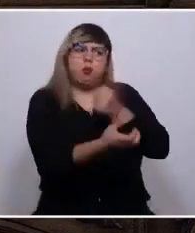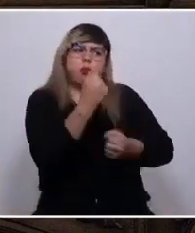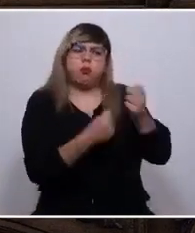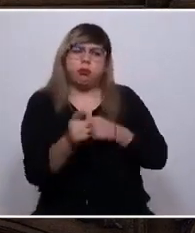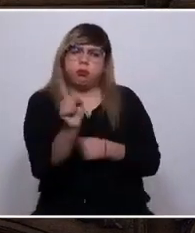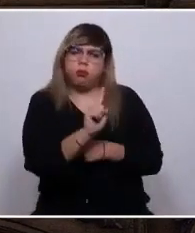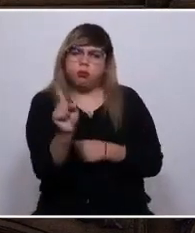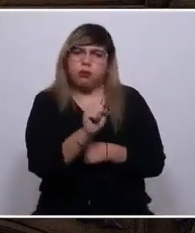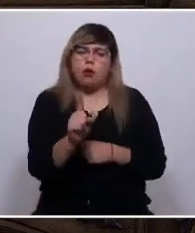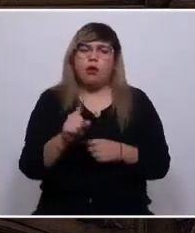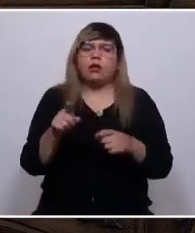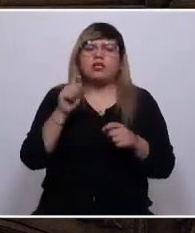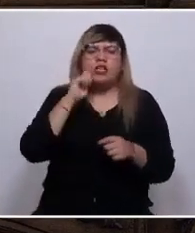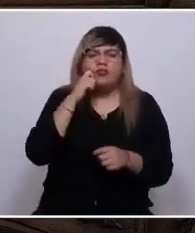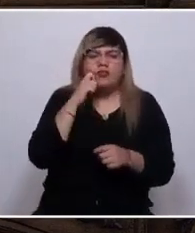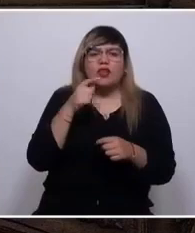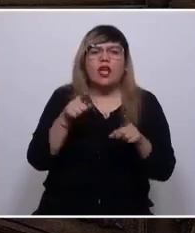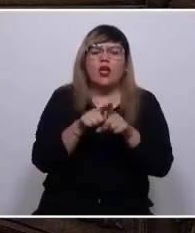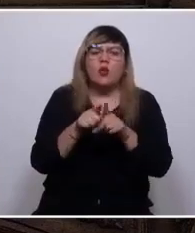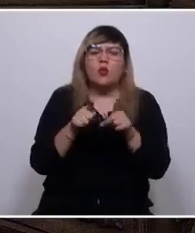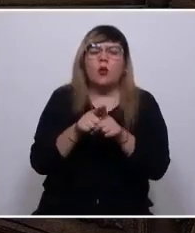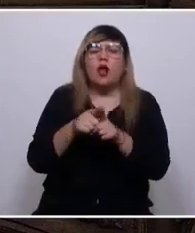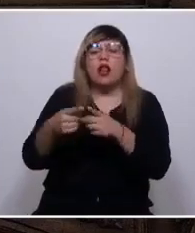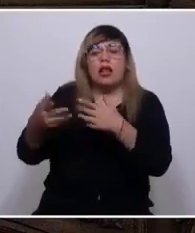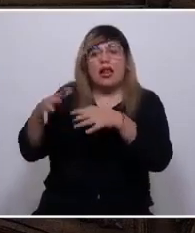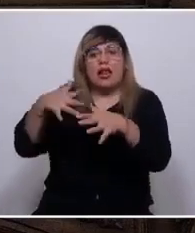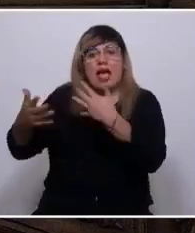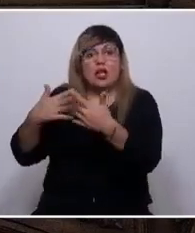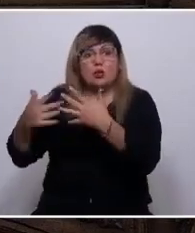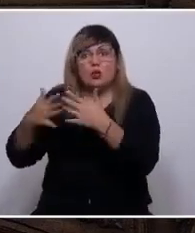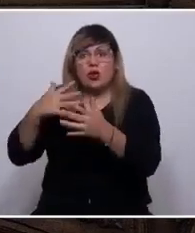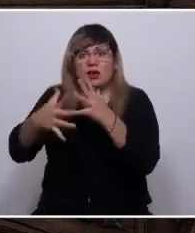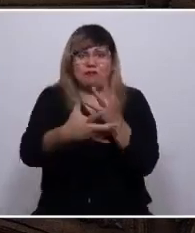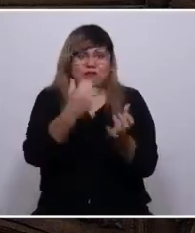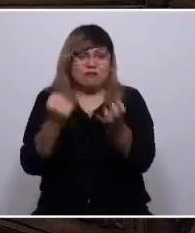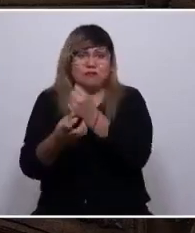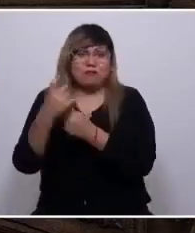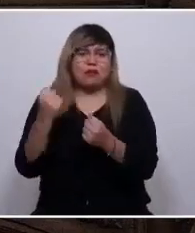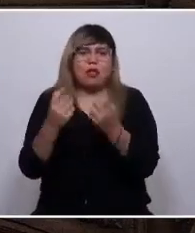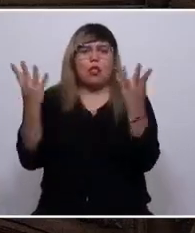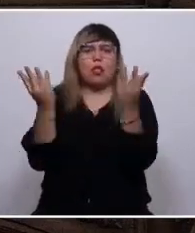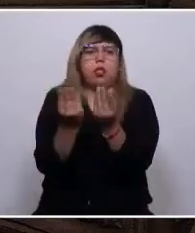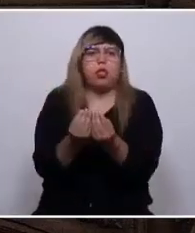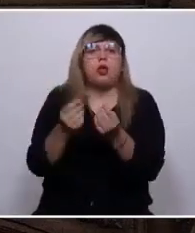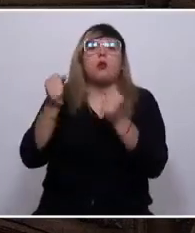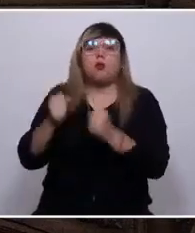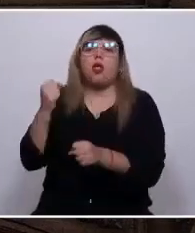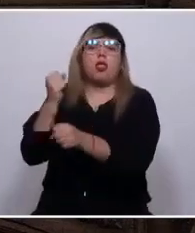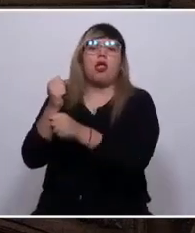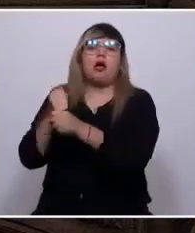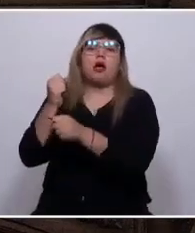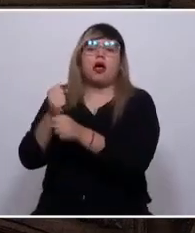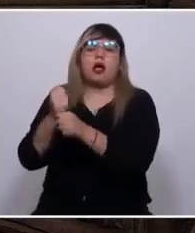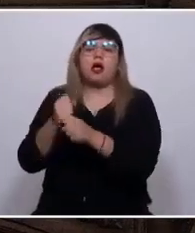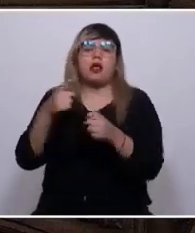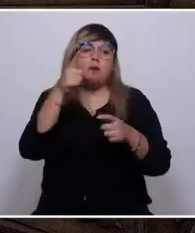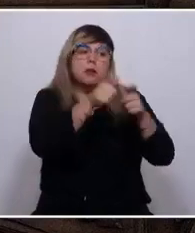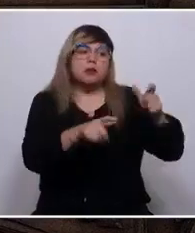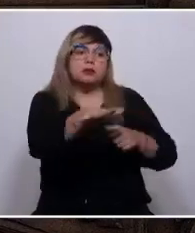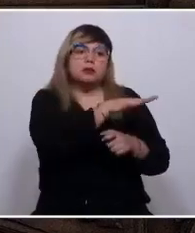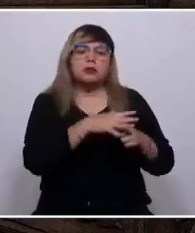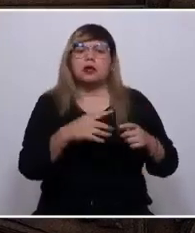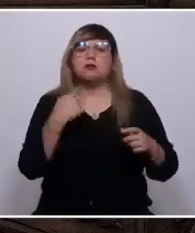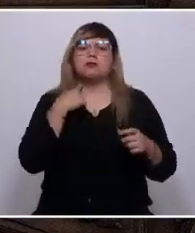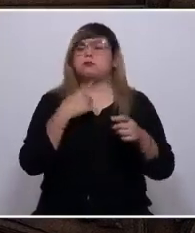Es decir, la soberanía descansa en los elementos naturales que sostienen la vida y en poder disponer de ellos. Sin embargo, la historia de los